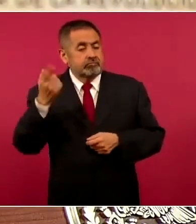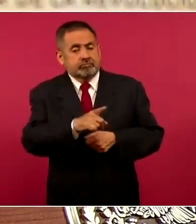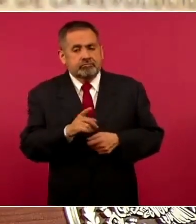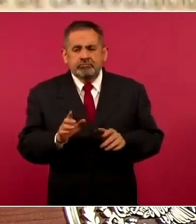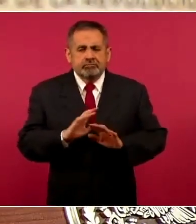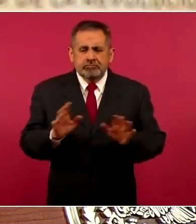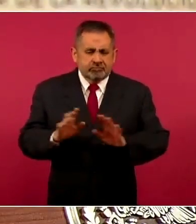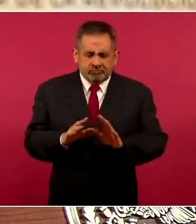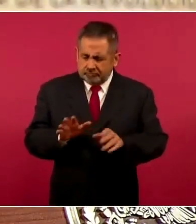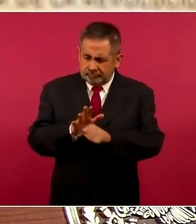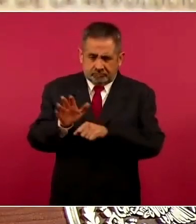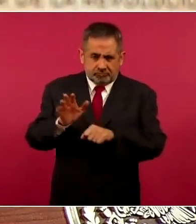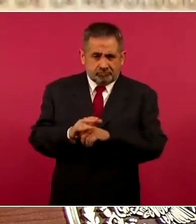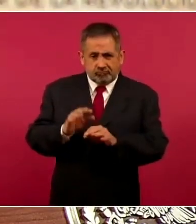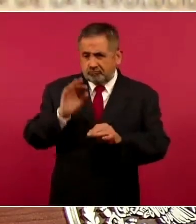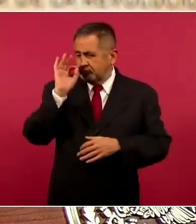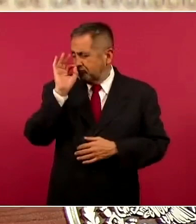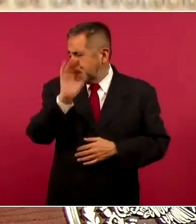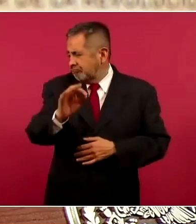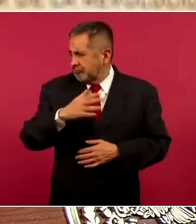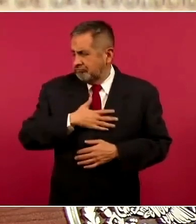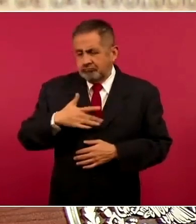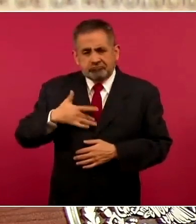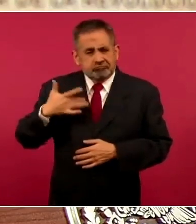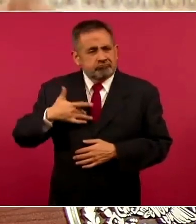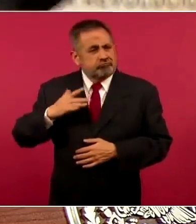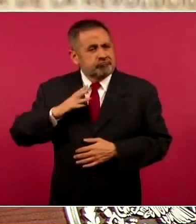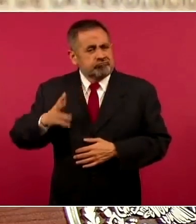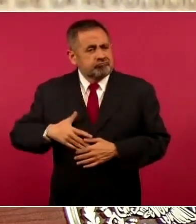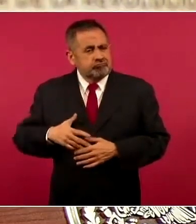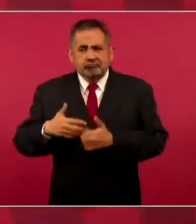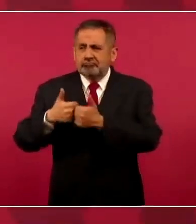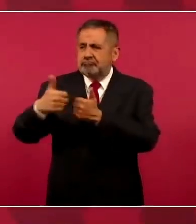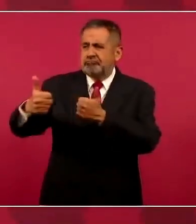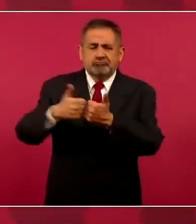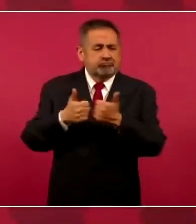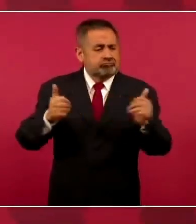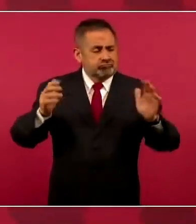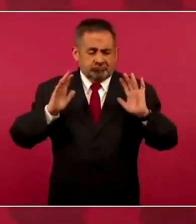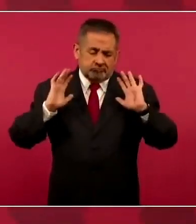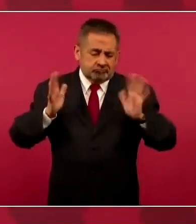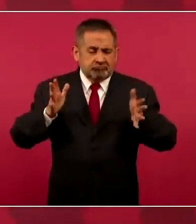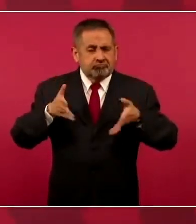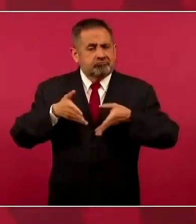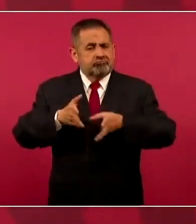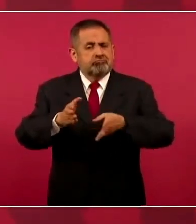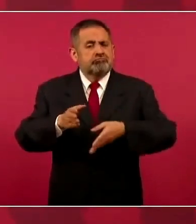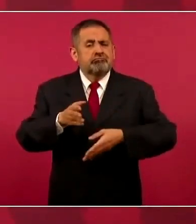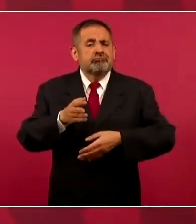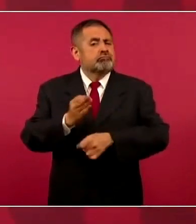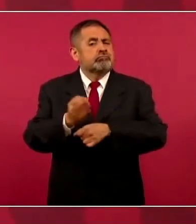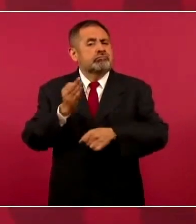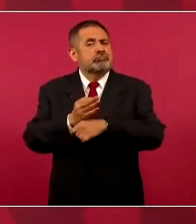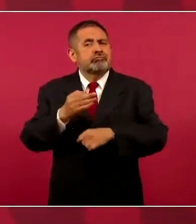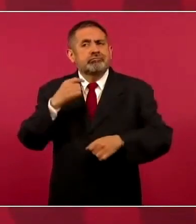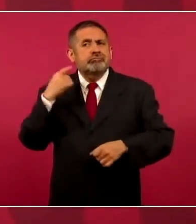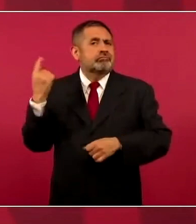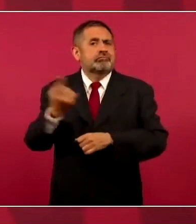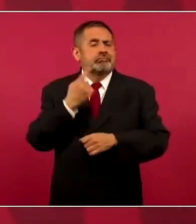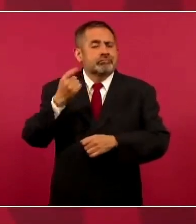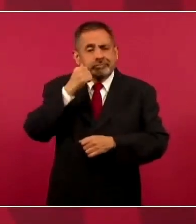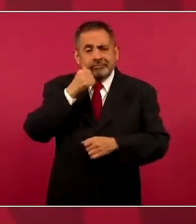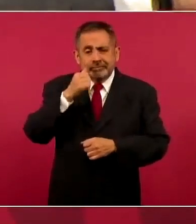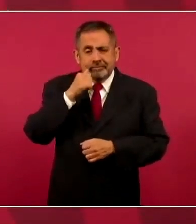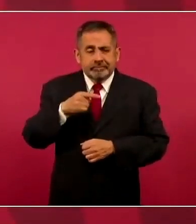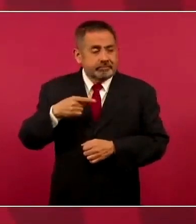Es un orgullo el que ahora estemos viviendo un tiempo en que